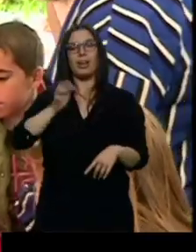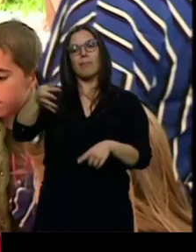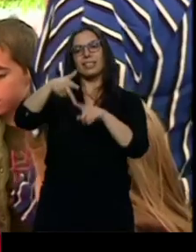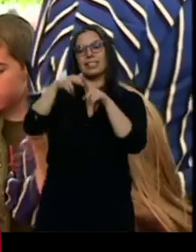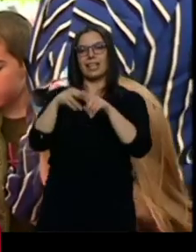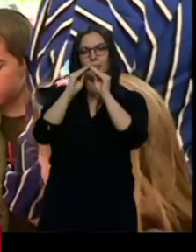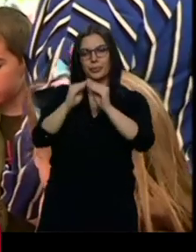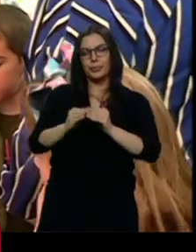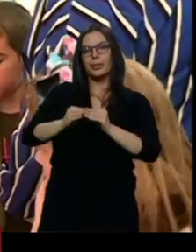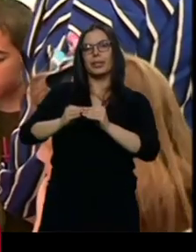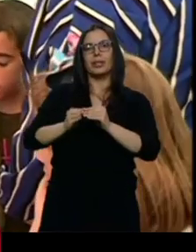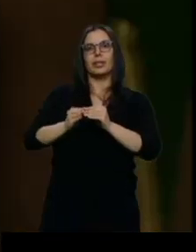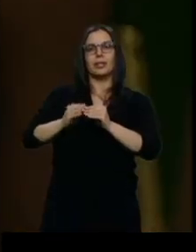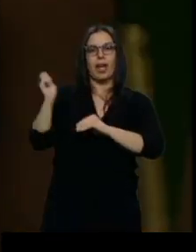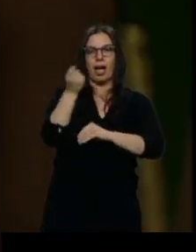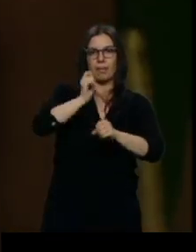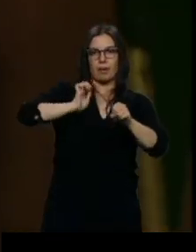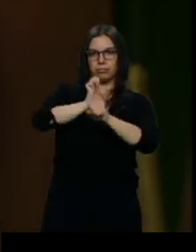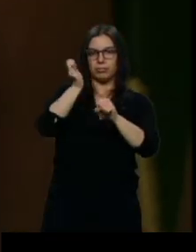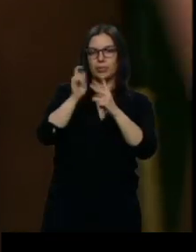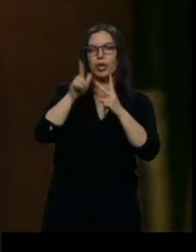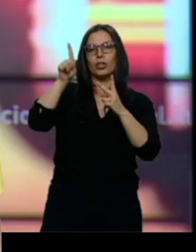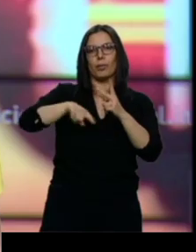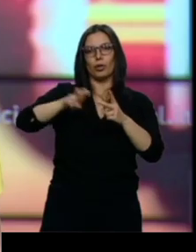armas y los destinados a acuñar moneda.